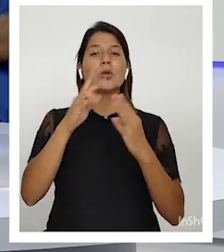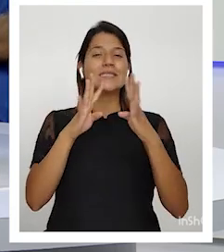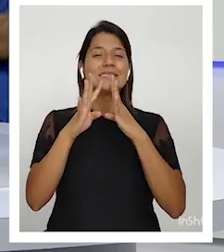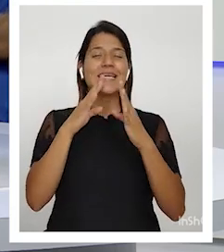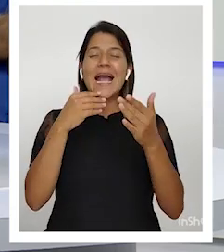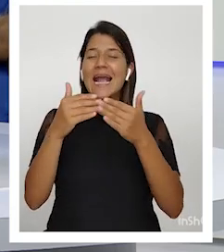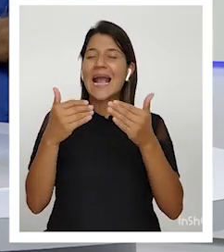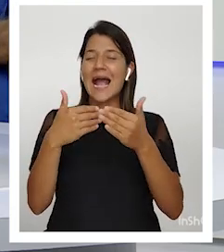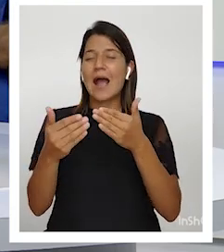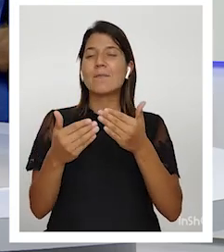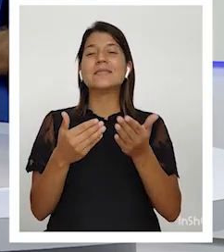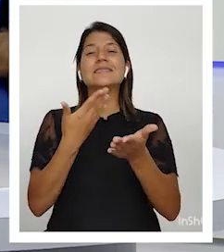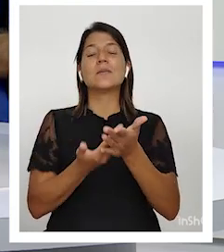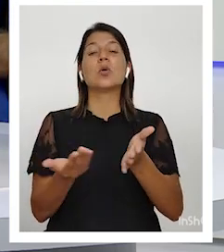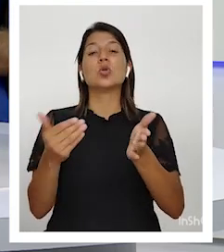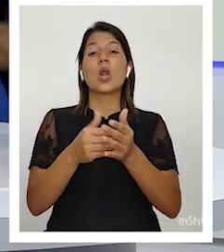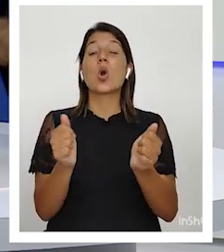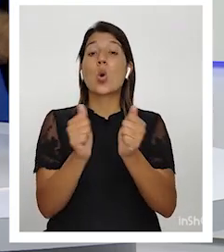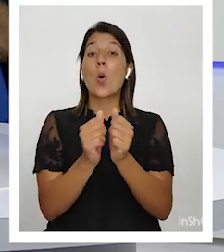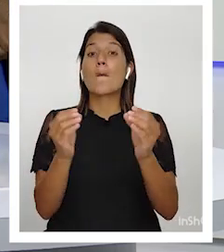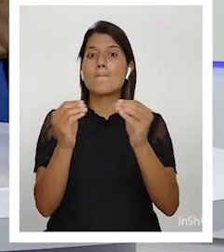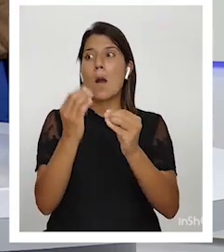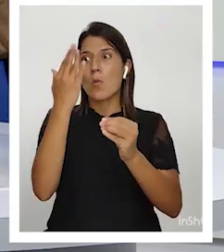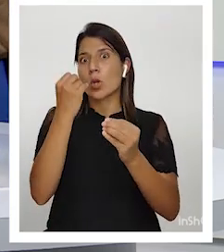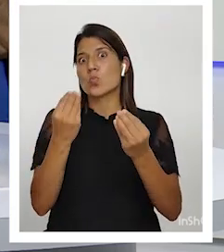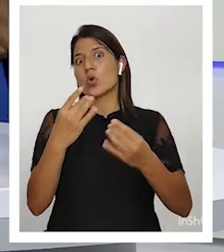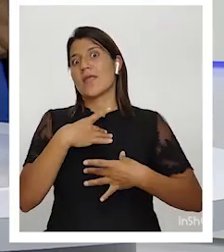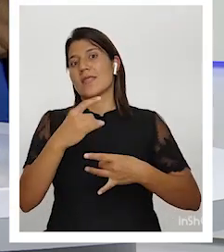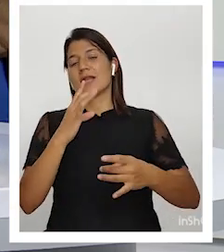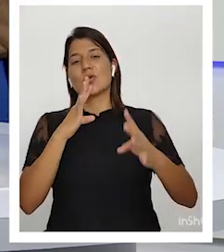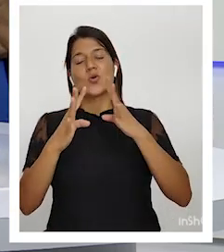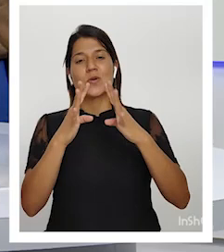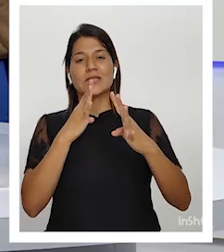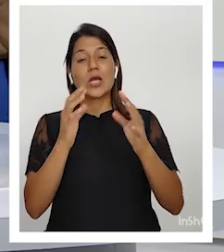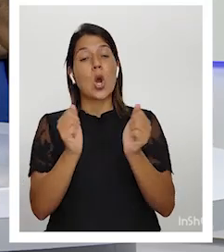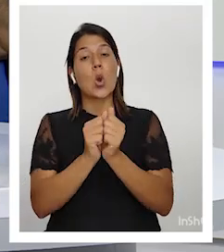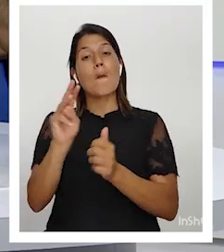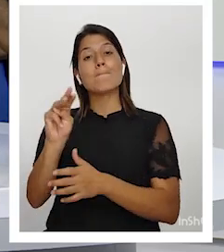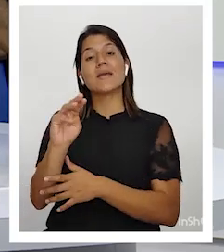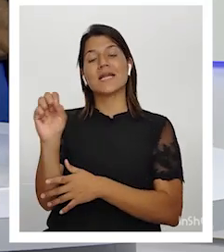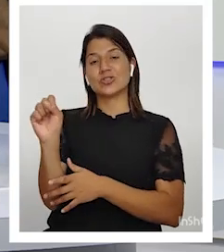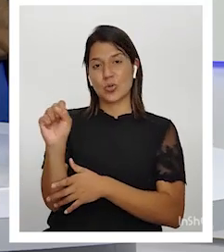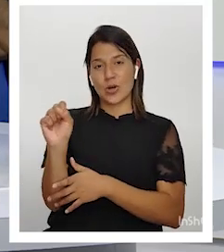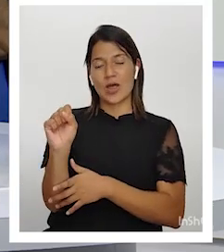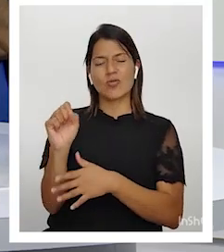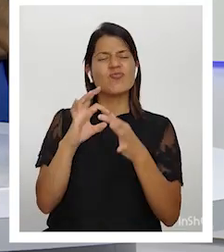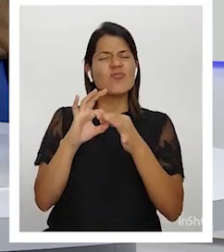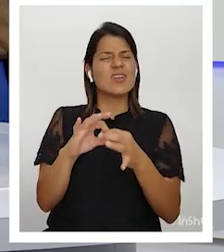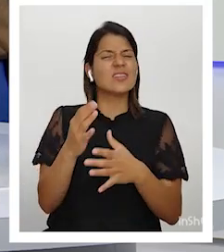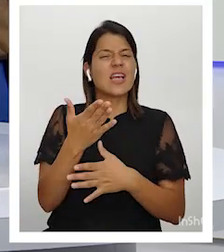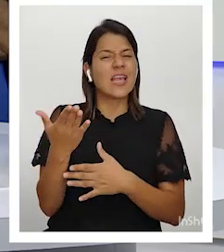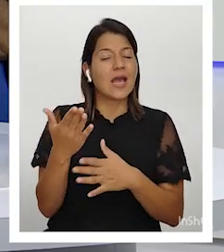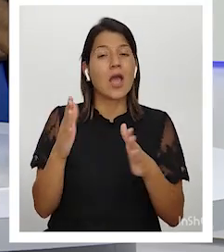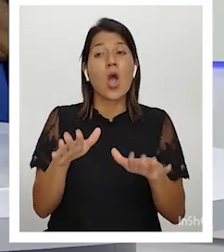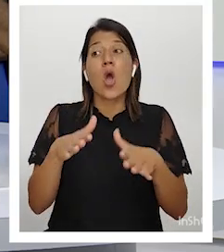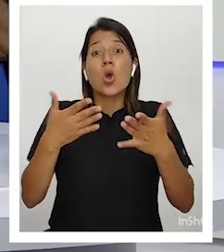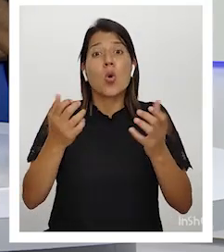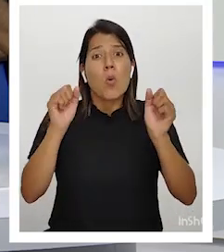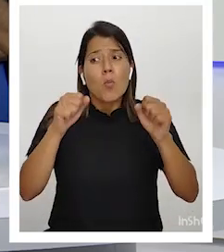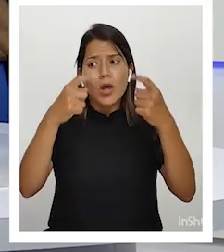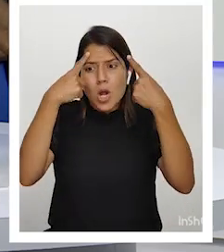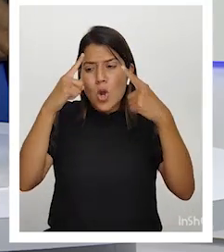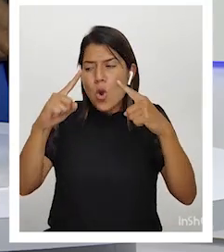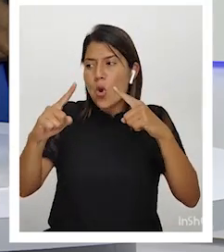ya casi volvemos con más porque está interesantísima esta conversación con Miguel Sobrado sobre cómo cómo